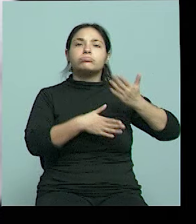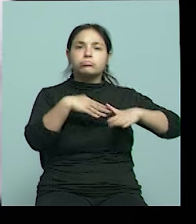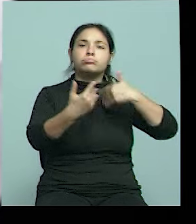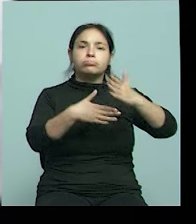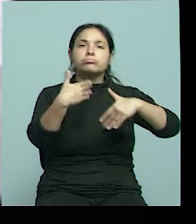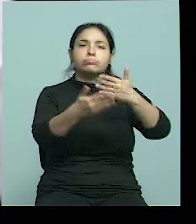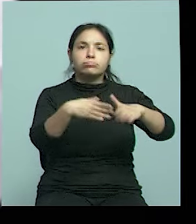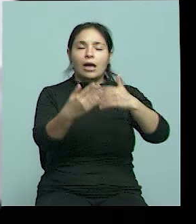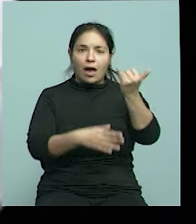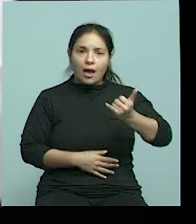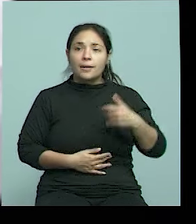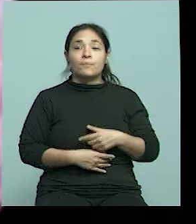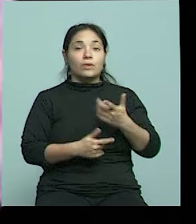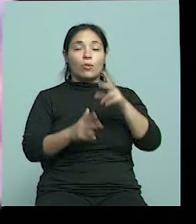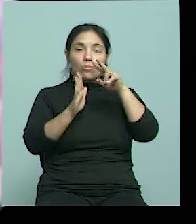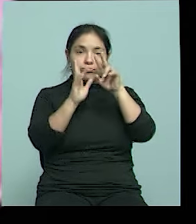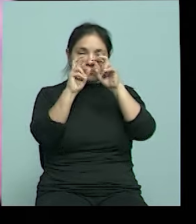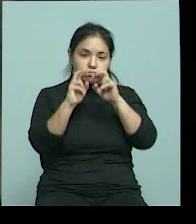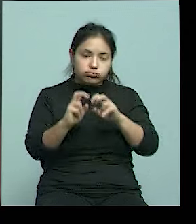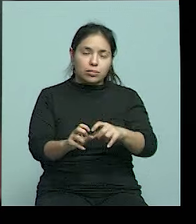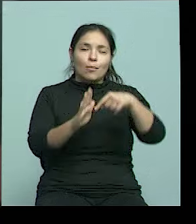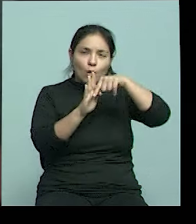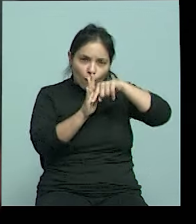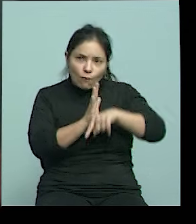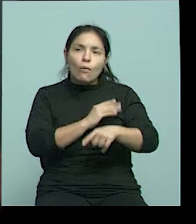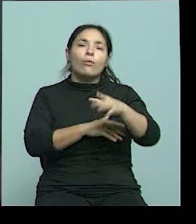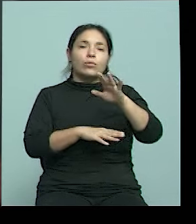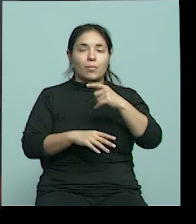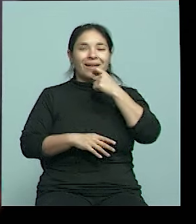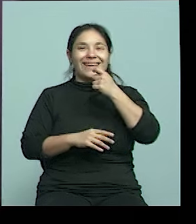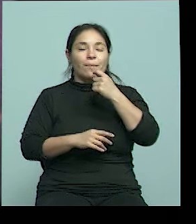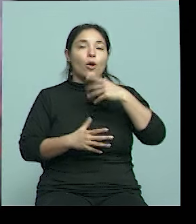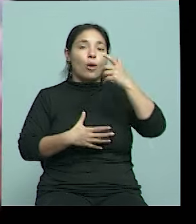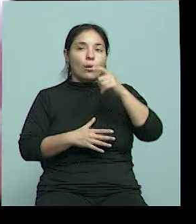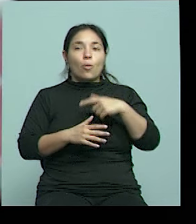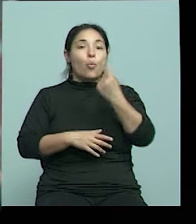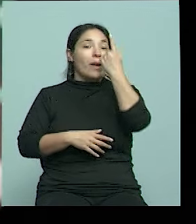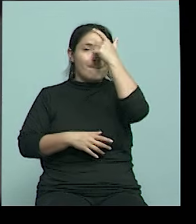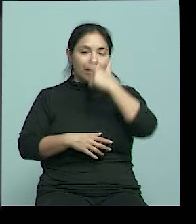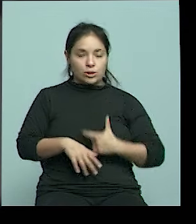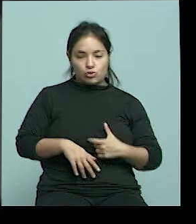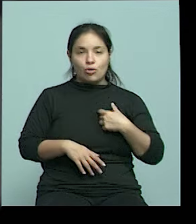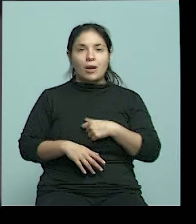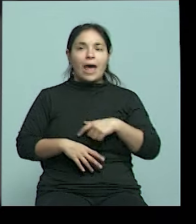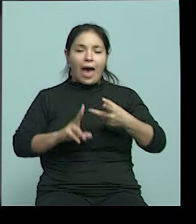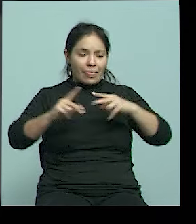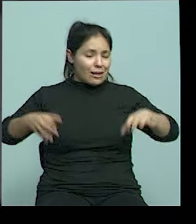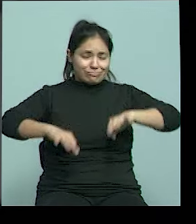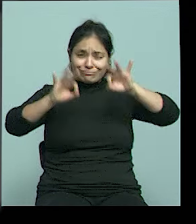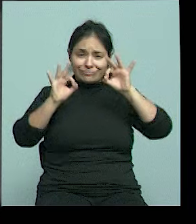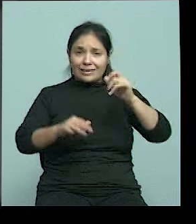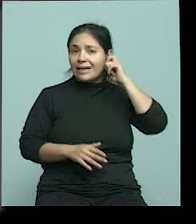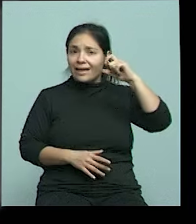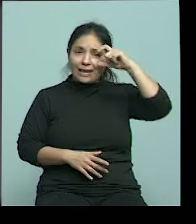estudios más amplios, más complejos, hasta analizar el genoma completo, por ejemplo, de una persona, para poder ir viendo ahí